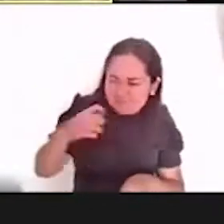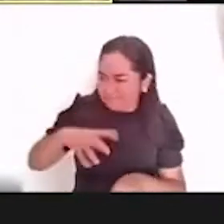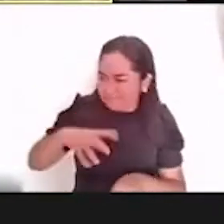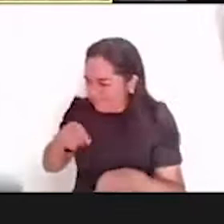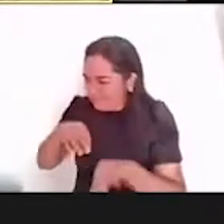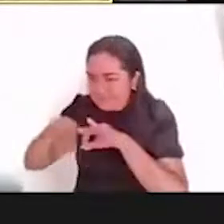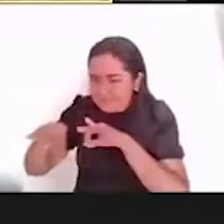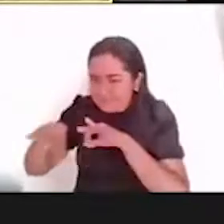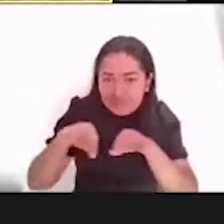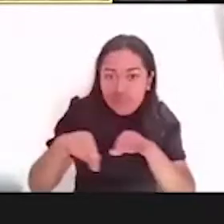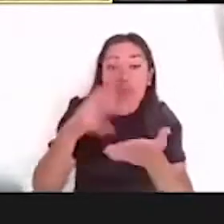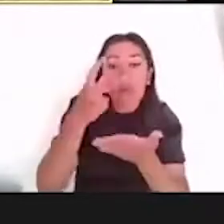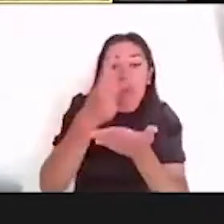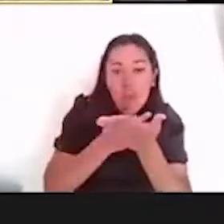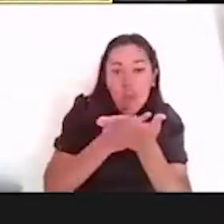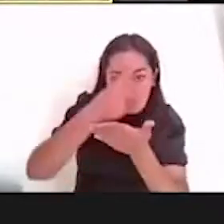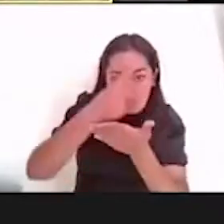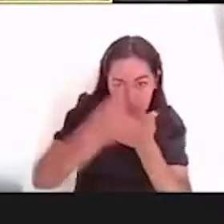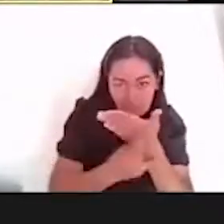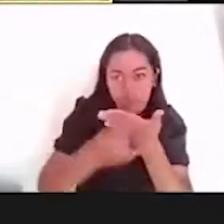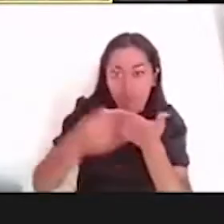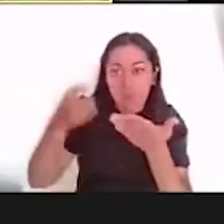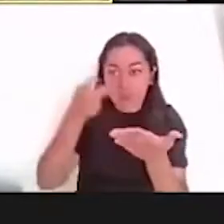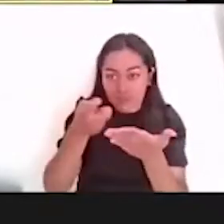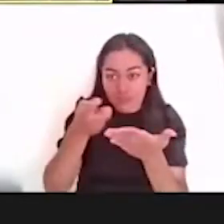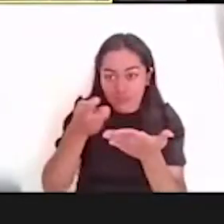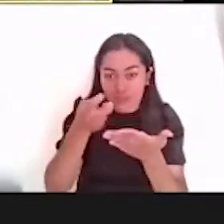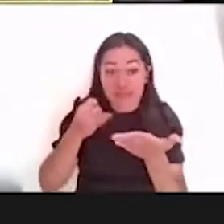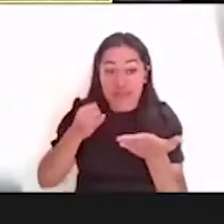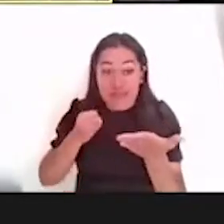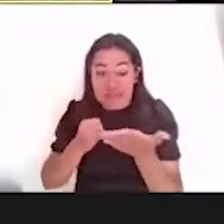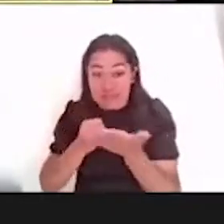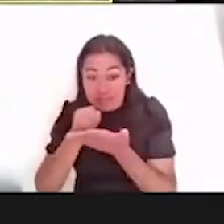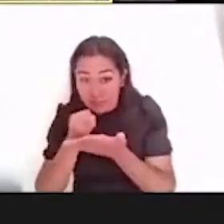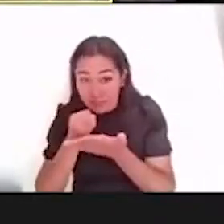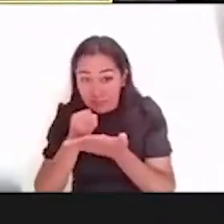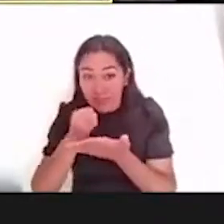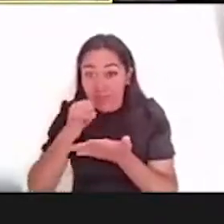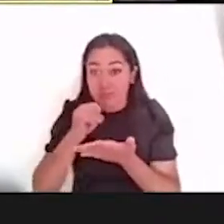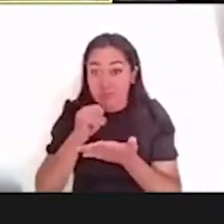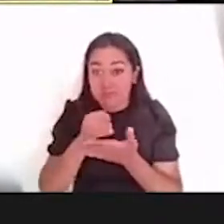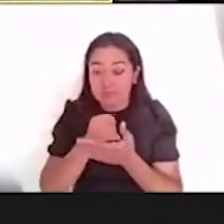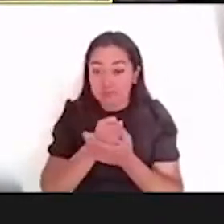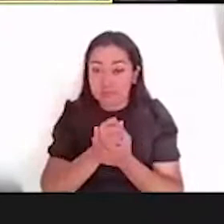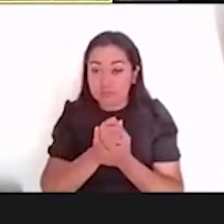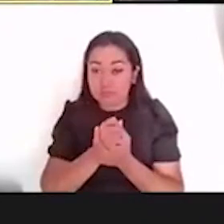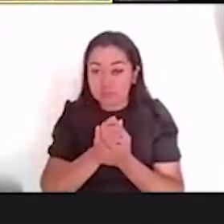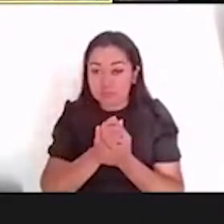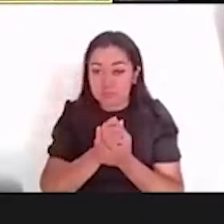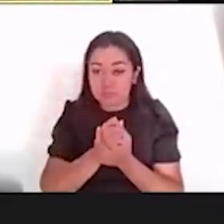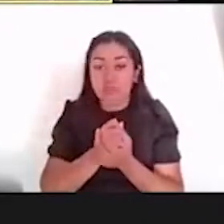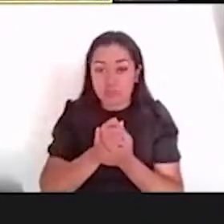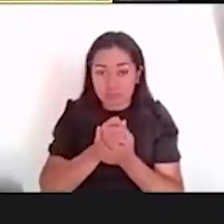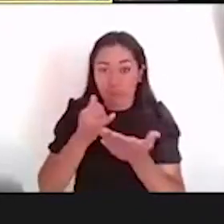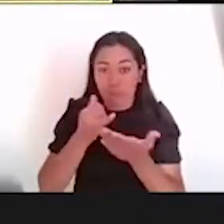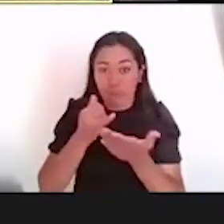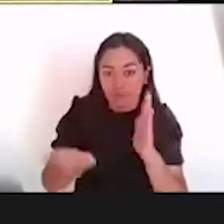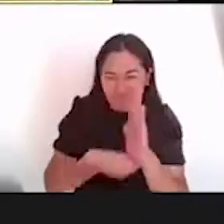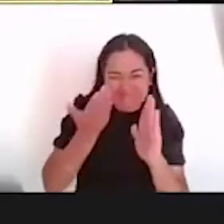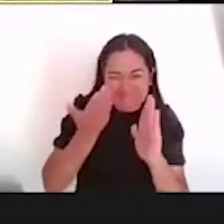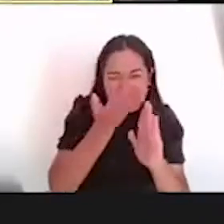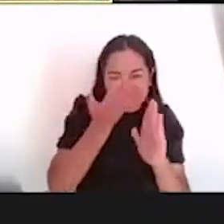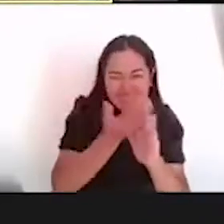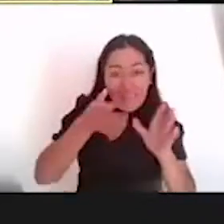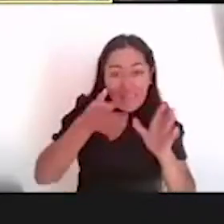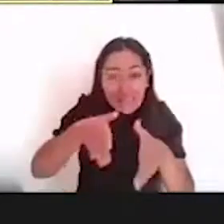en el arqueológico, la construcción de la línea del metro, ¿no? La primera línea del metro.